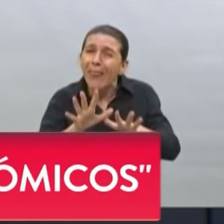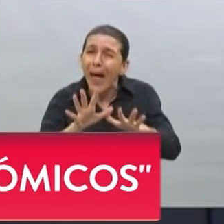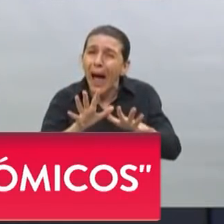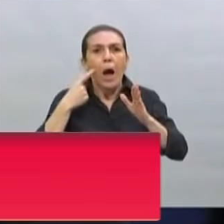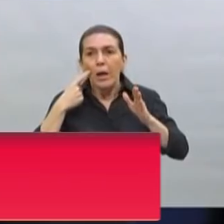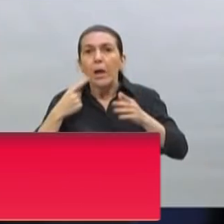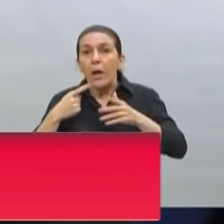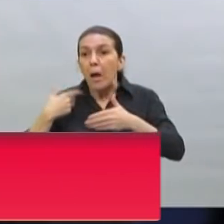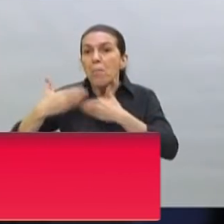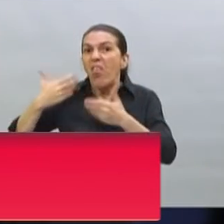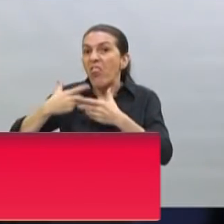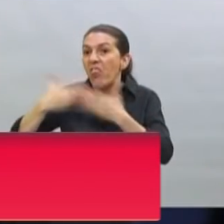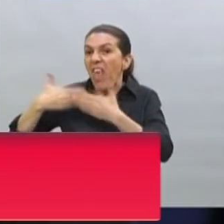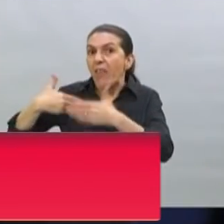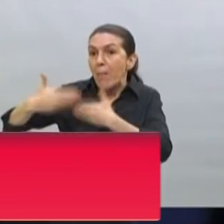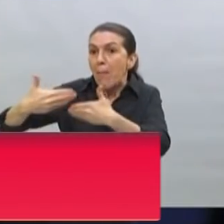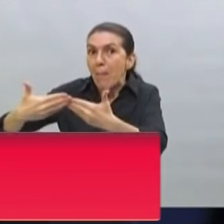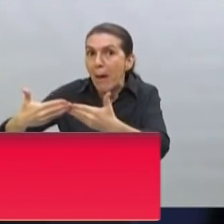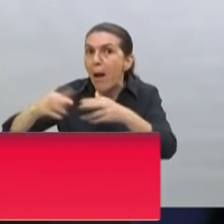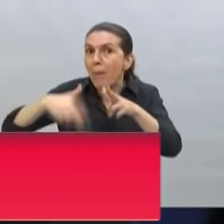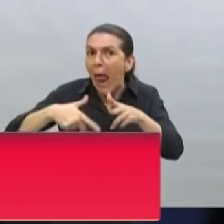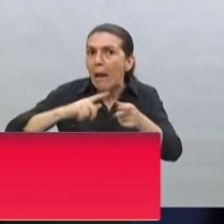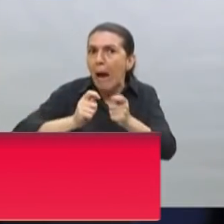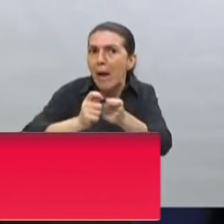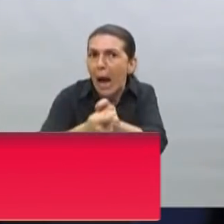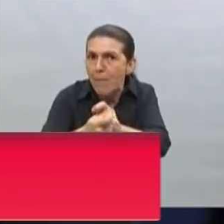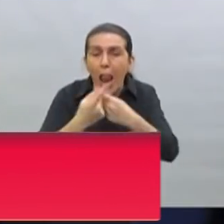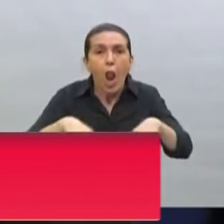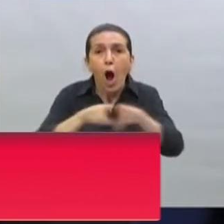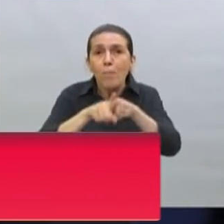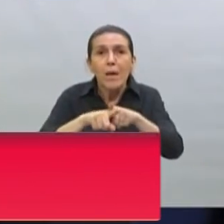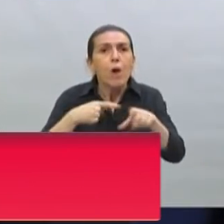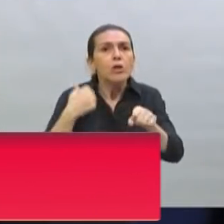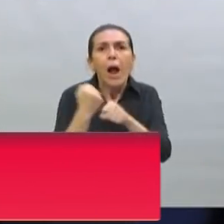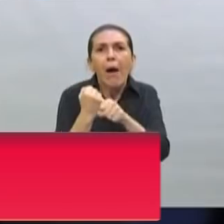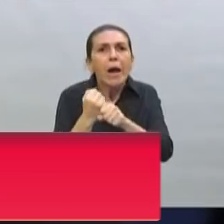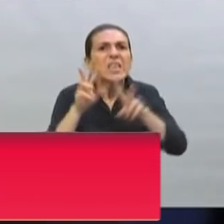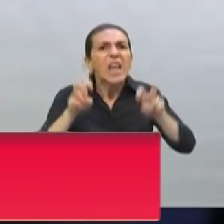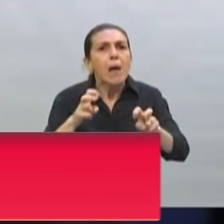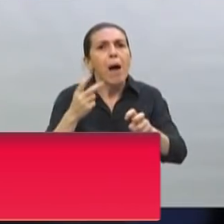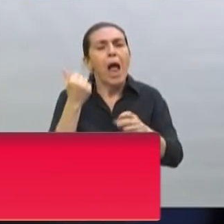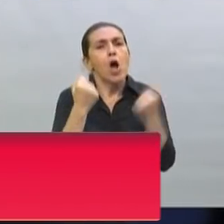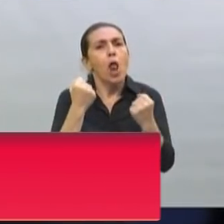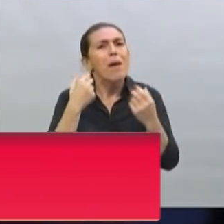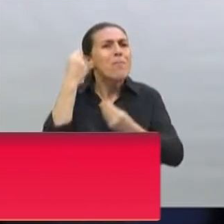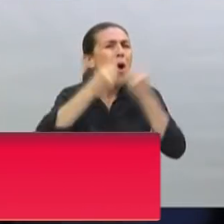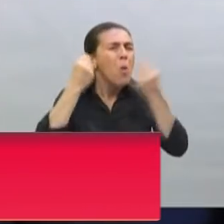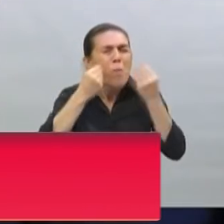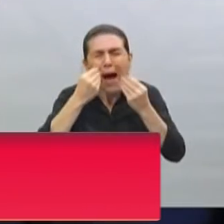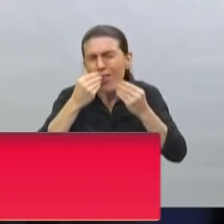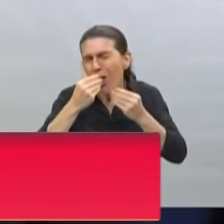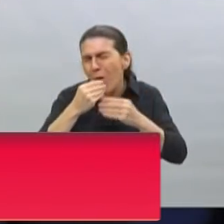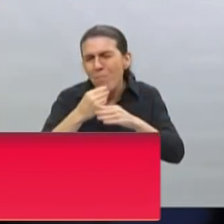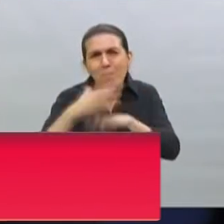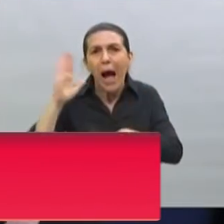a nadie. Así como estamos trabajando en la cuarentena, estamos trabajando en el tema económico. Nuestra mayor preocupación es que el día